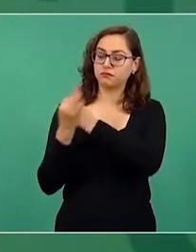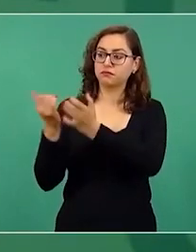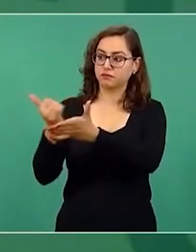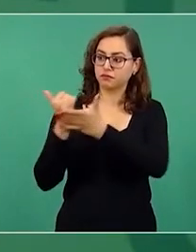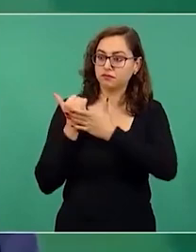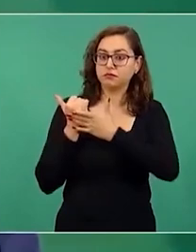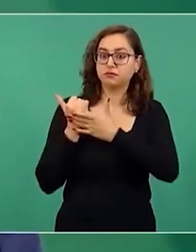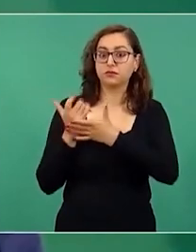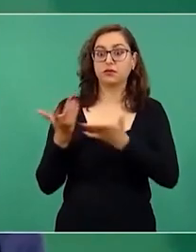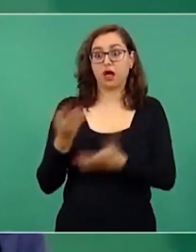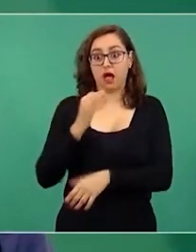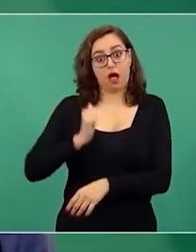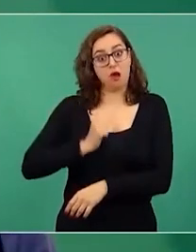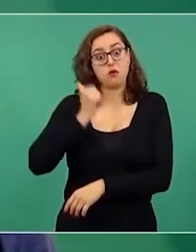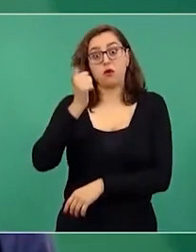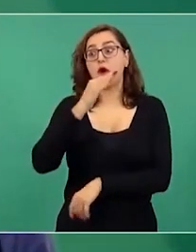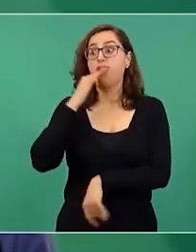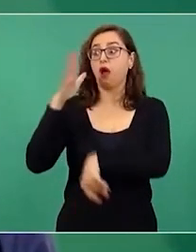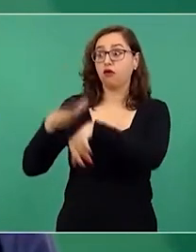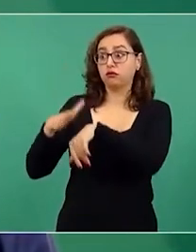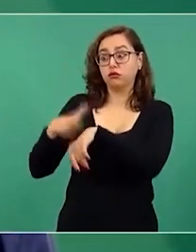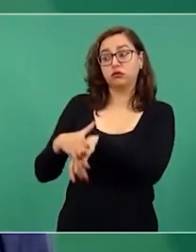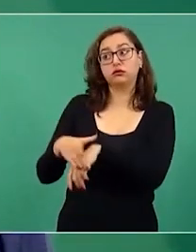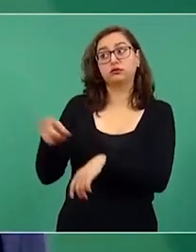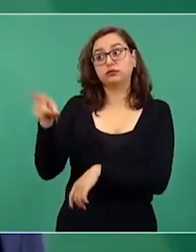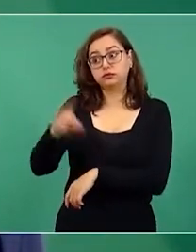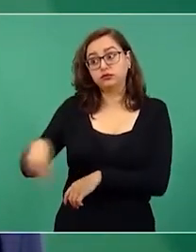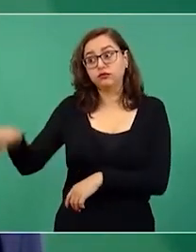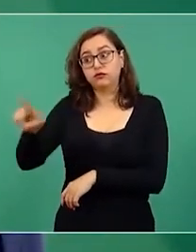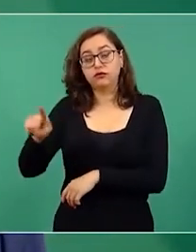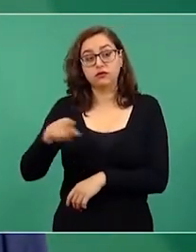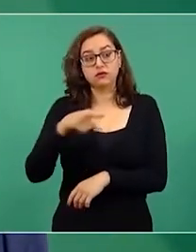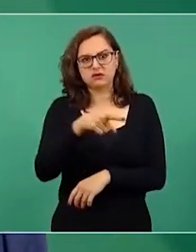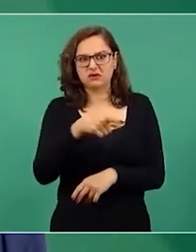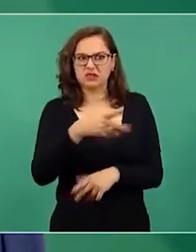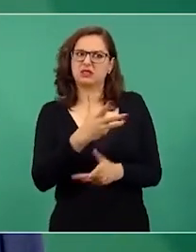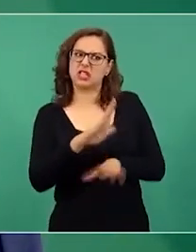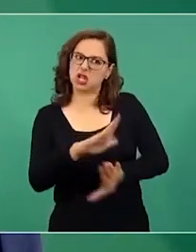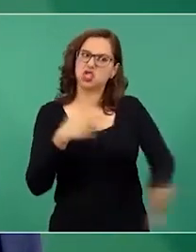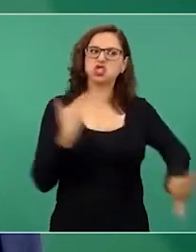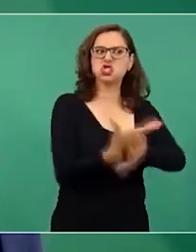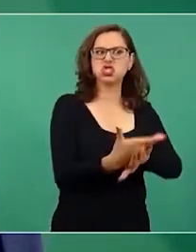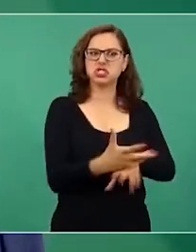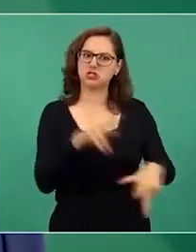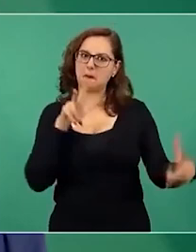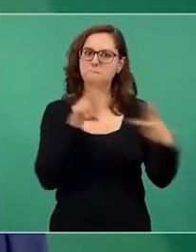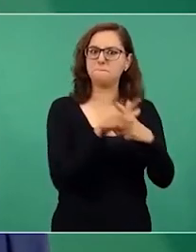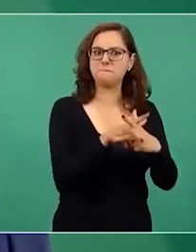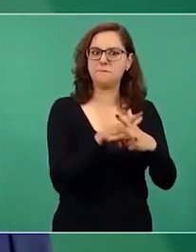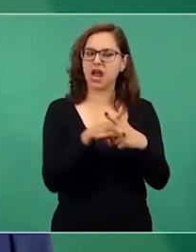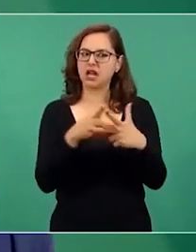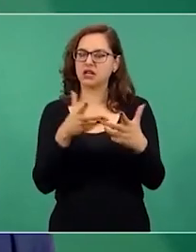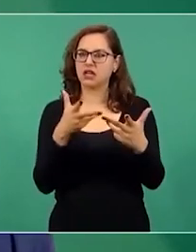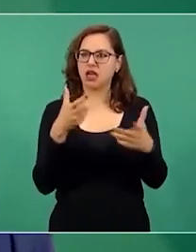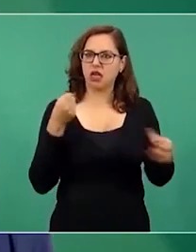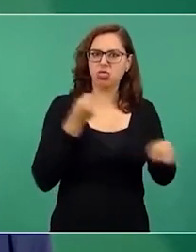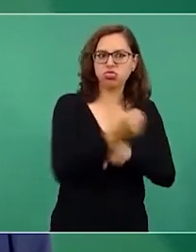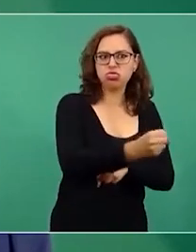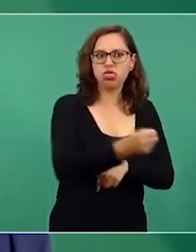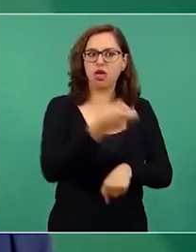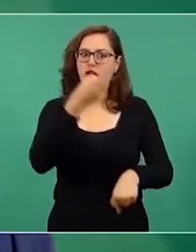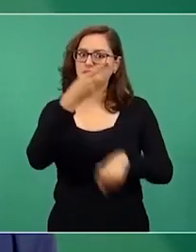con hacerle daño a otra persona por pensar distinto,